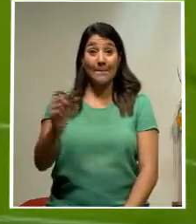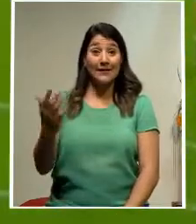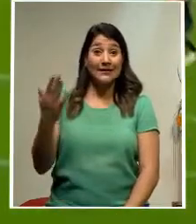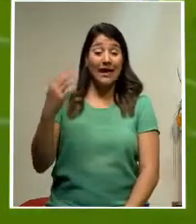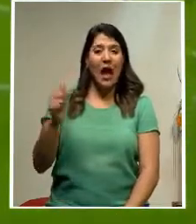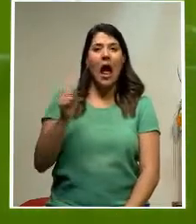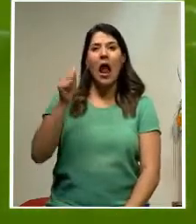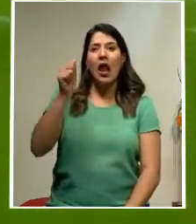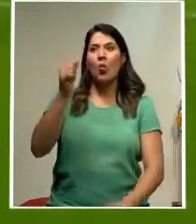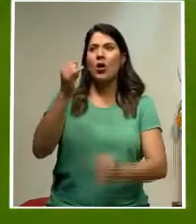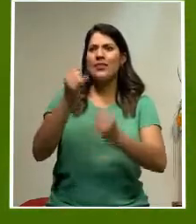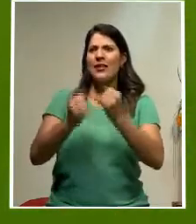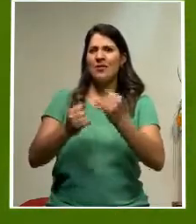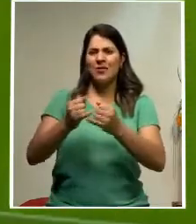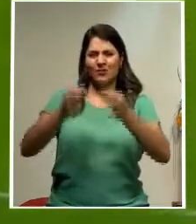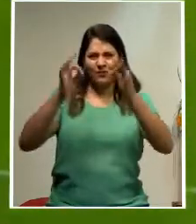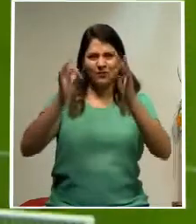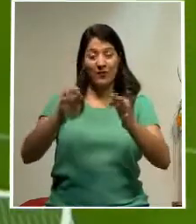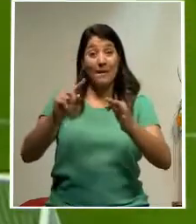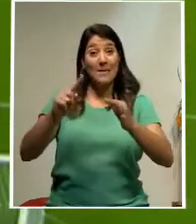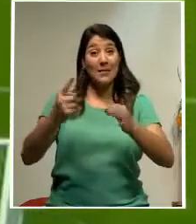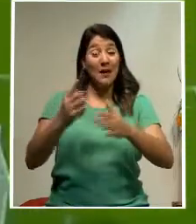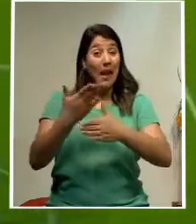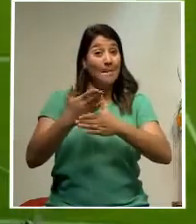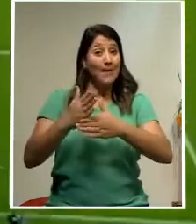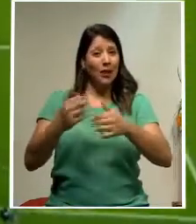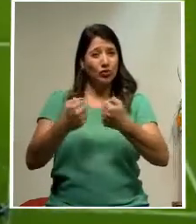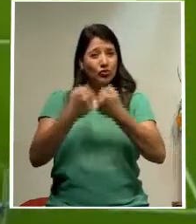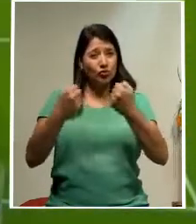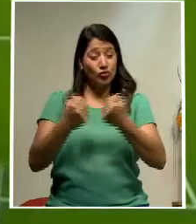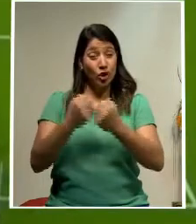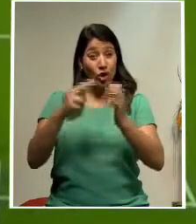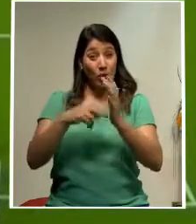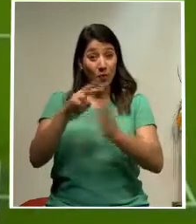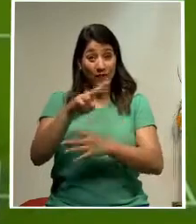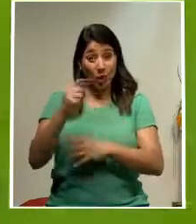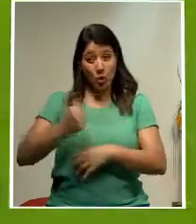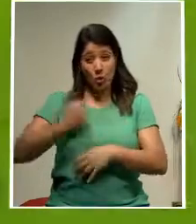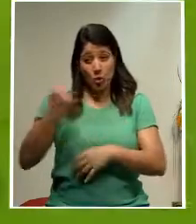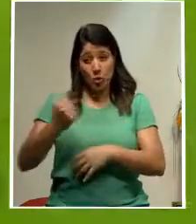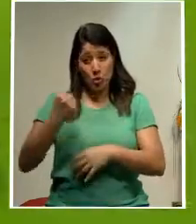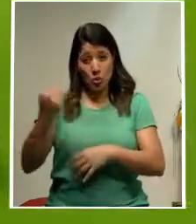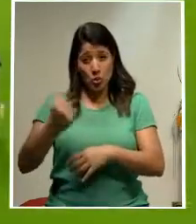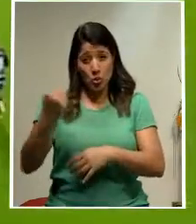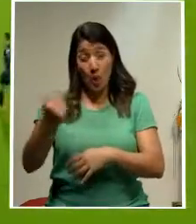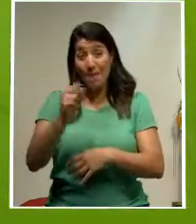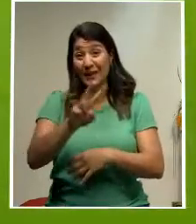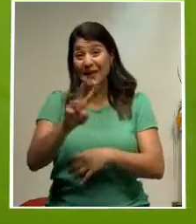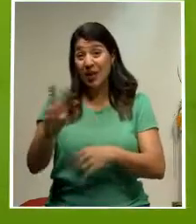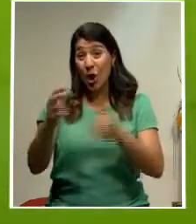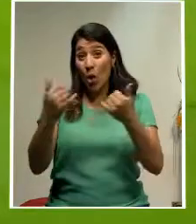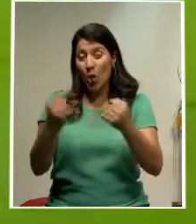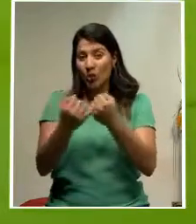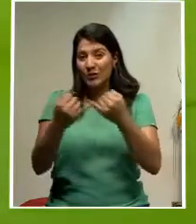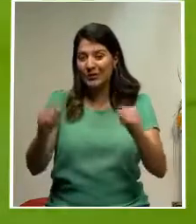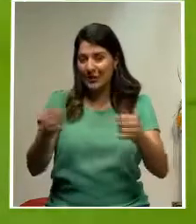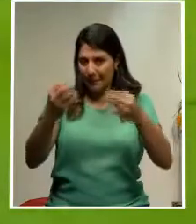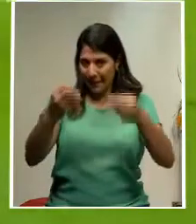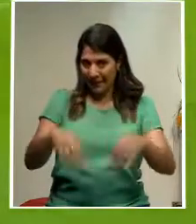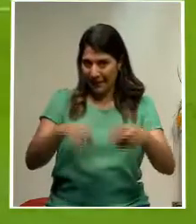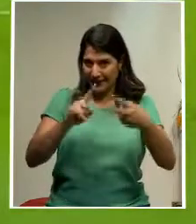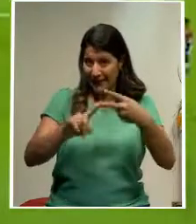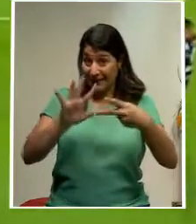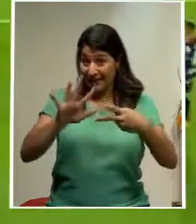cerraba de manera invicta la primera fase del clausura 2021. 22 juegos sin perder, sumados a los 5 de la apertura 2020,